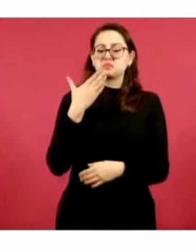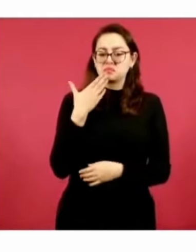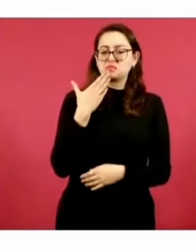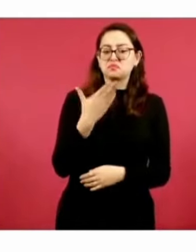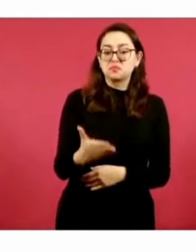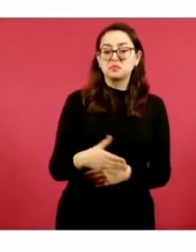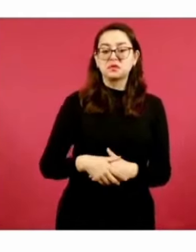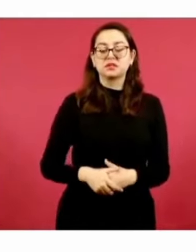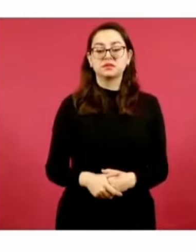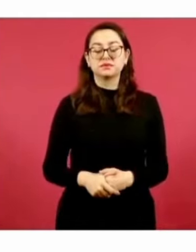Señor… Señor… Señor… Gracias.